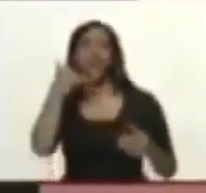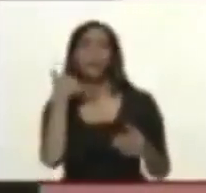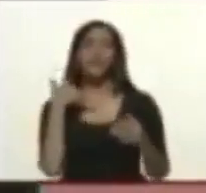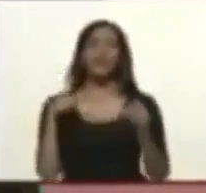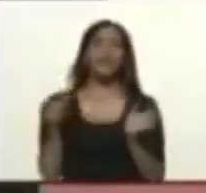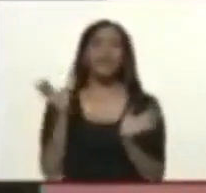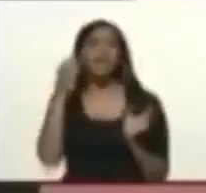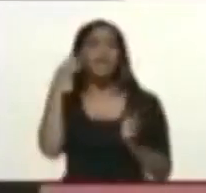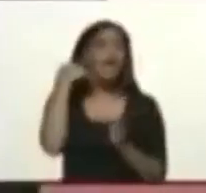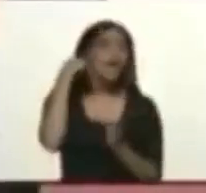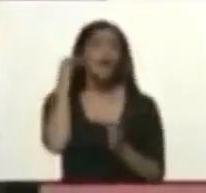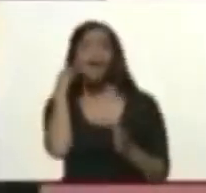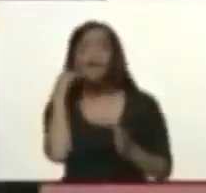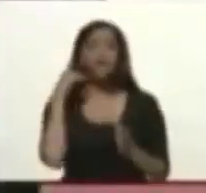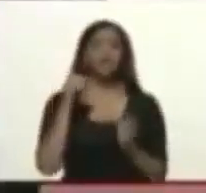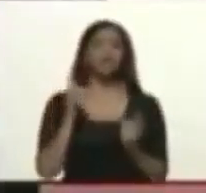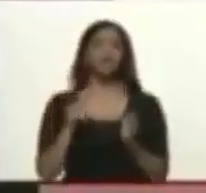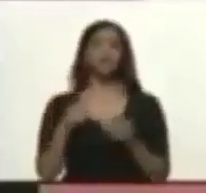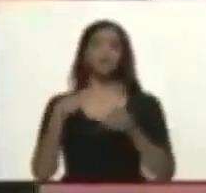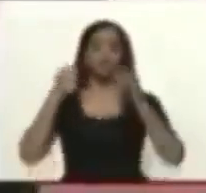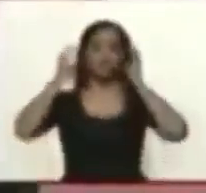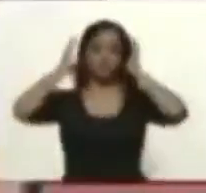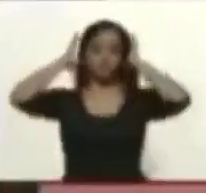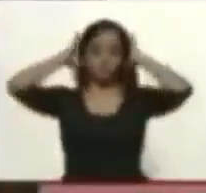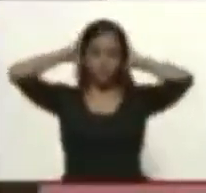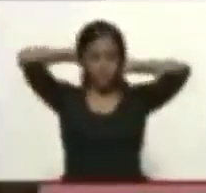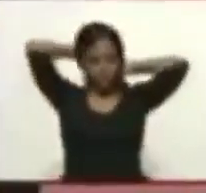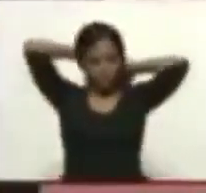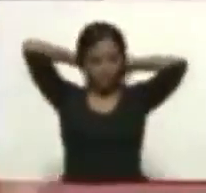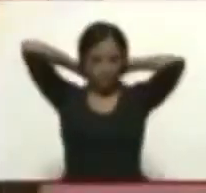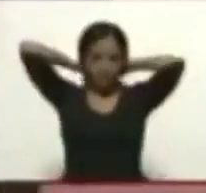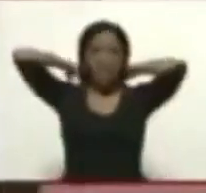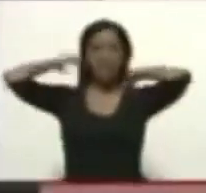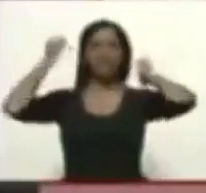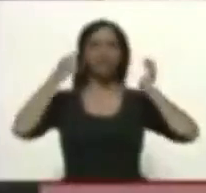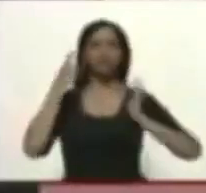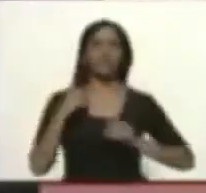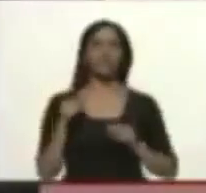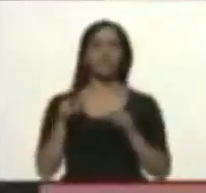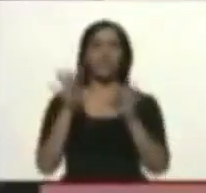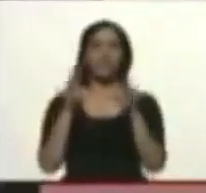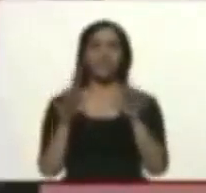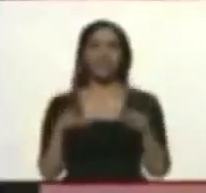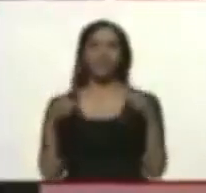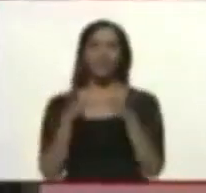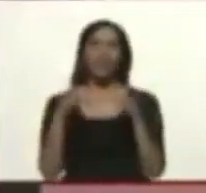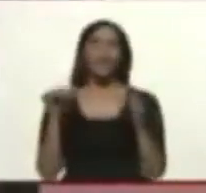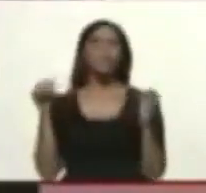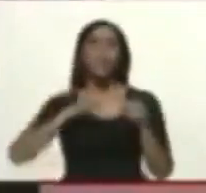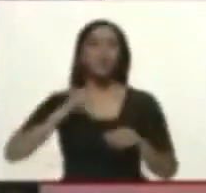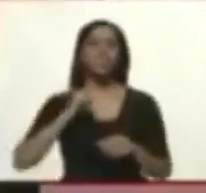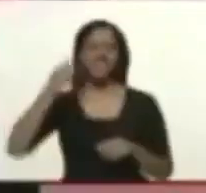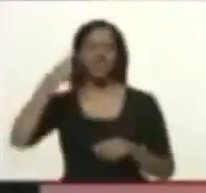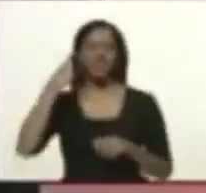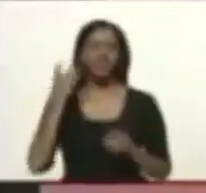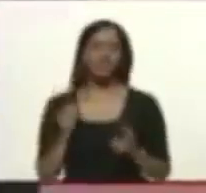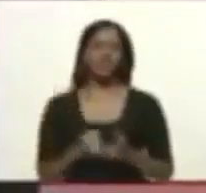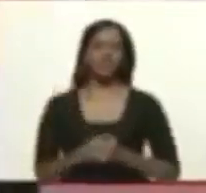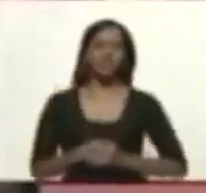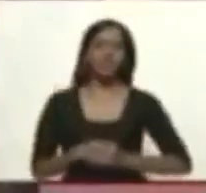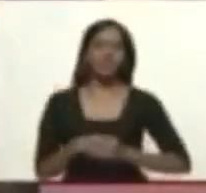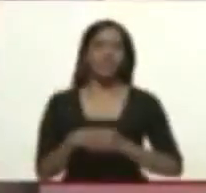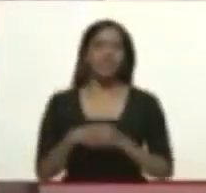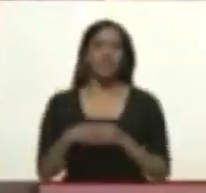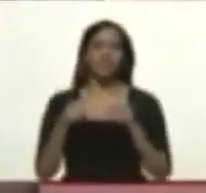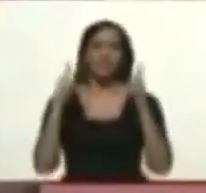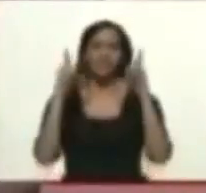radié, etcétera, etcétera. Y yo sé lo que están escribiendo todos ustedes en los grupos de policía. Estoy claro. Me están mandando las capturas